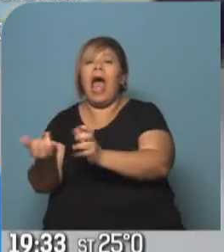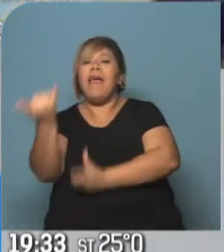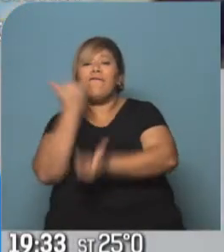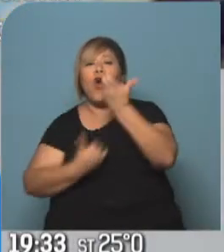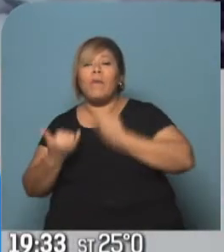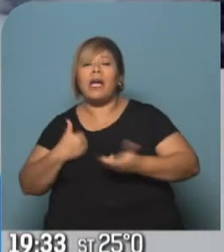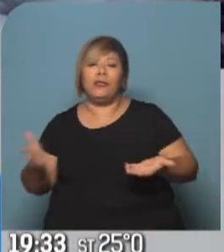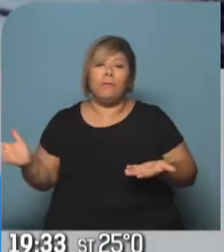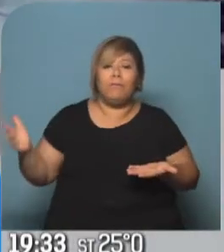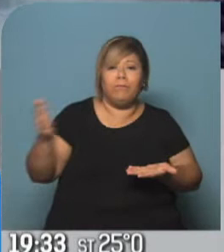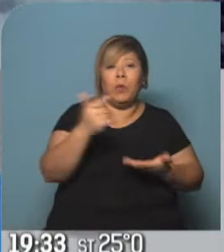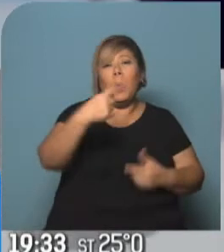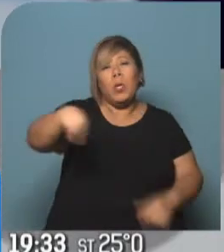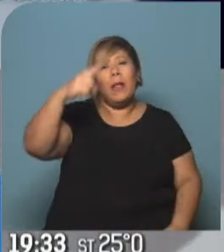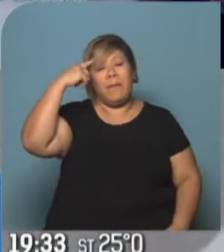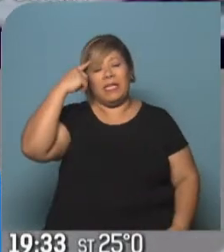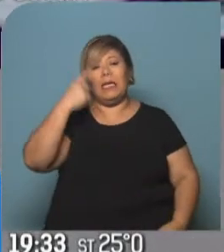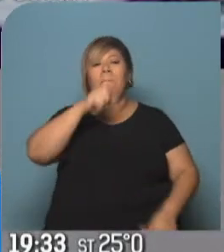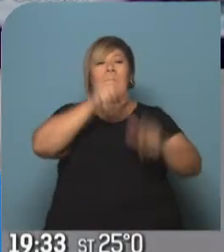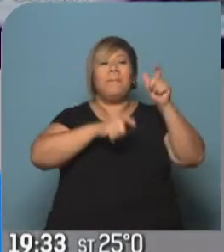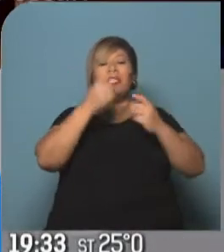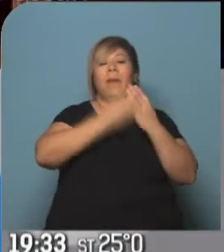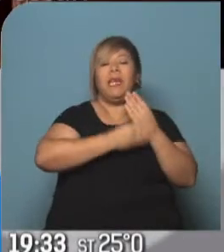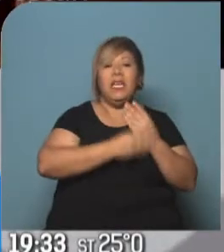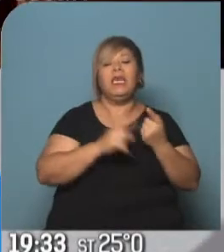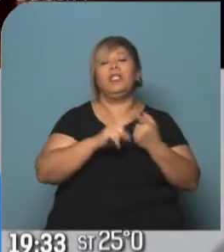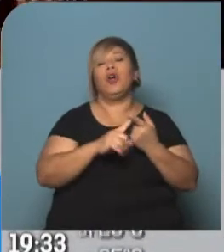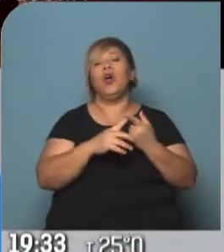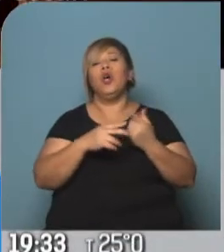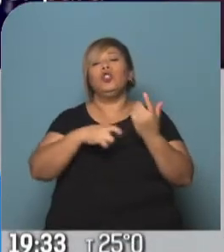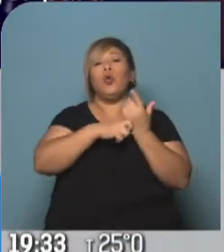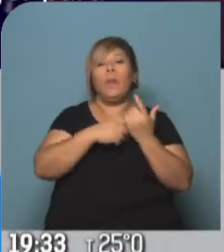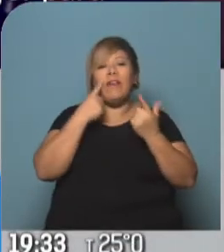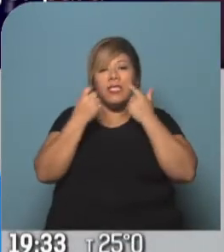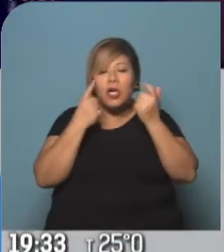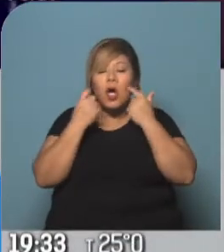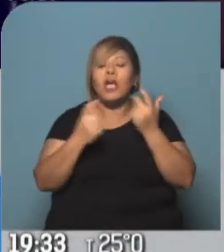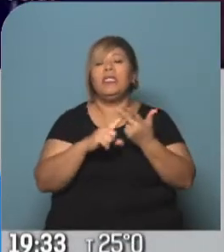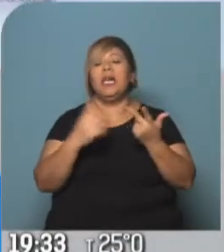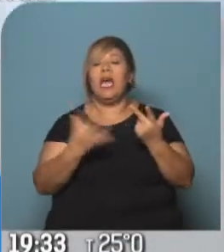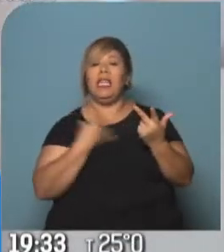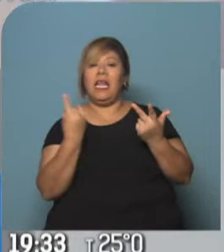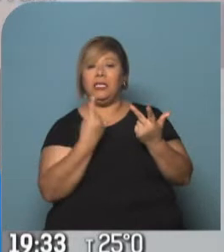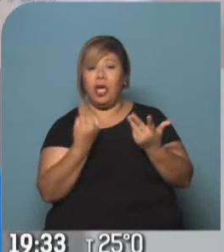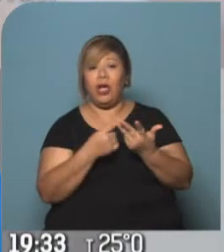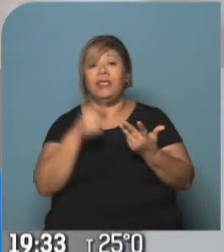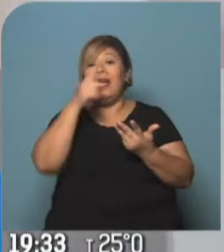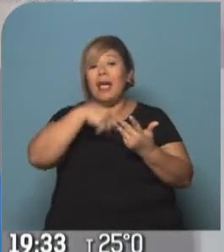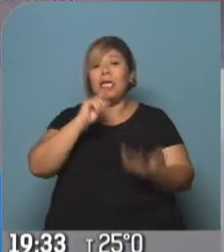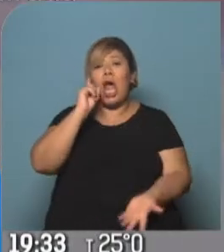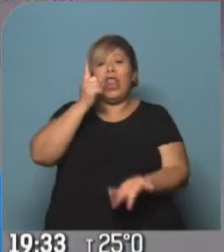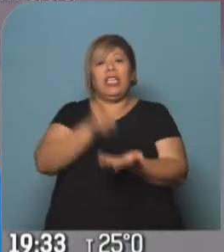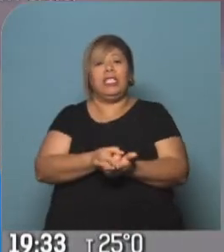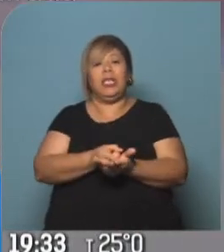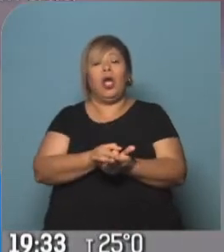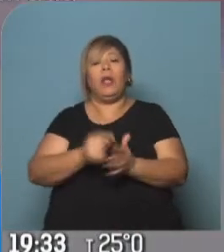nuestra gestión los ministros, los supervisores, los directores de escuela tomaban decisiones sin precisión sobre los resultados